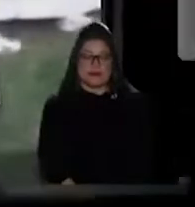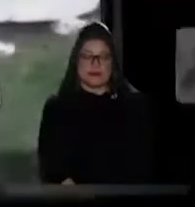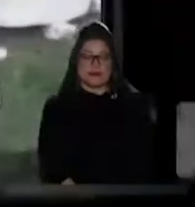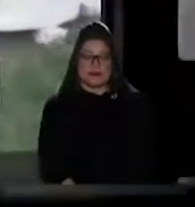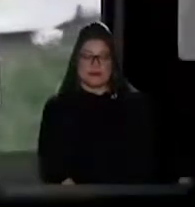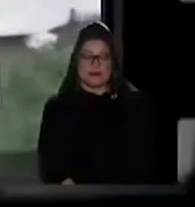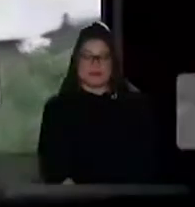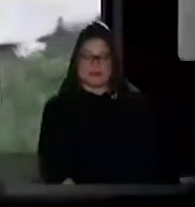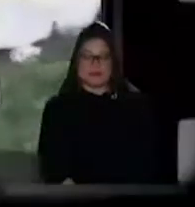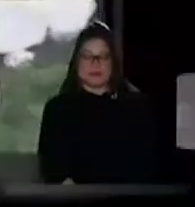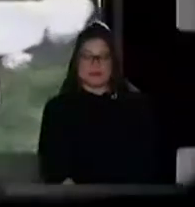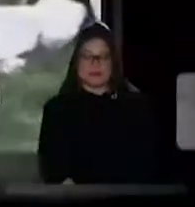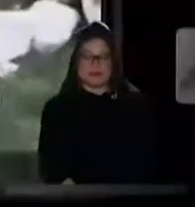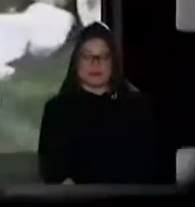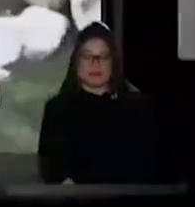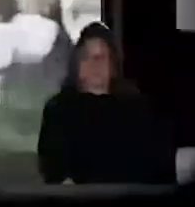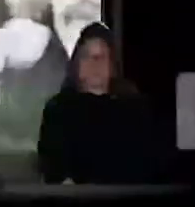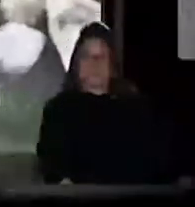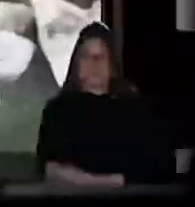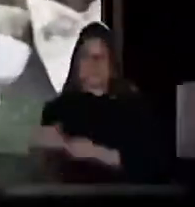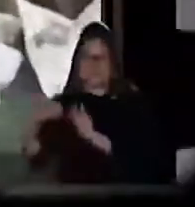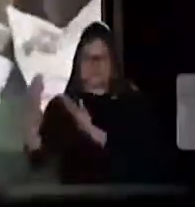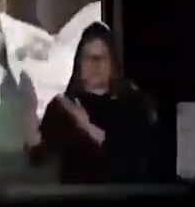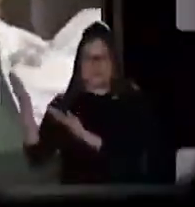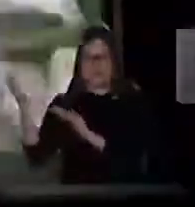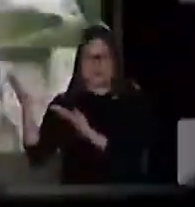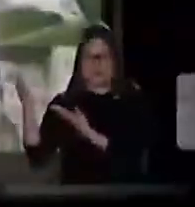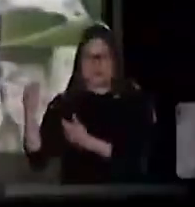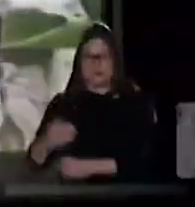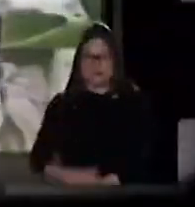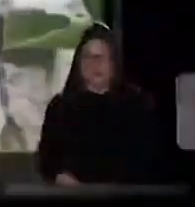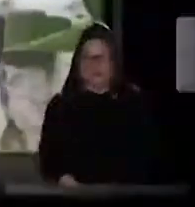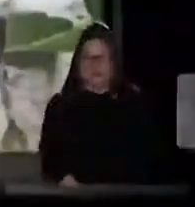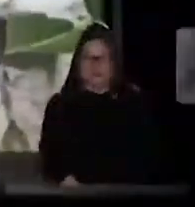Sin ataduras, 1812.